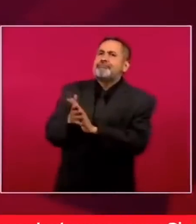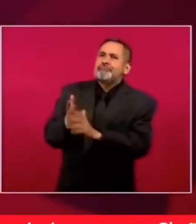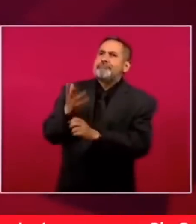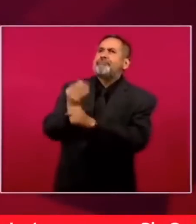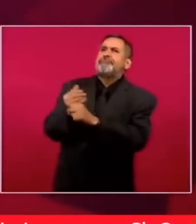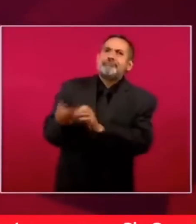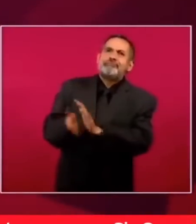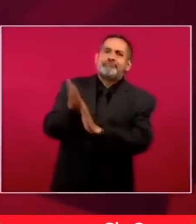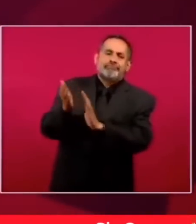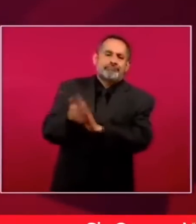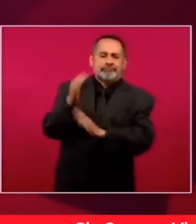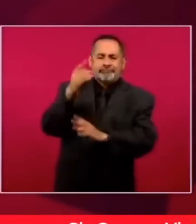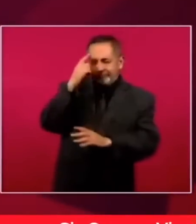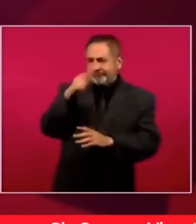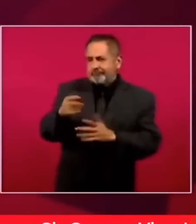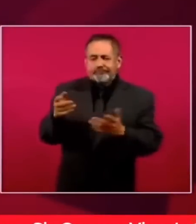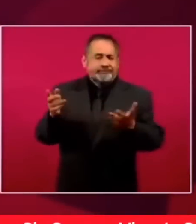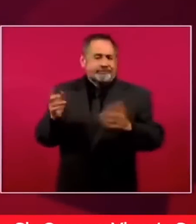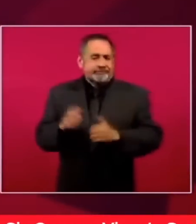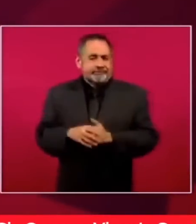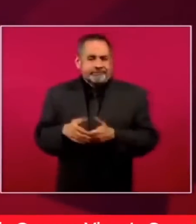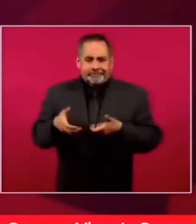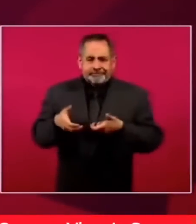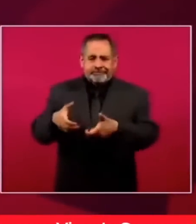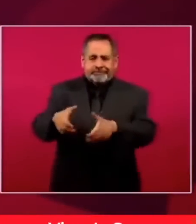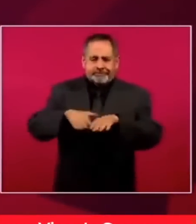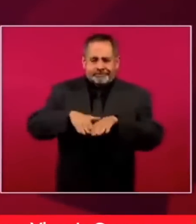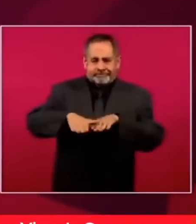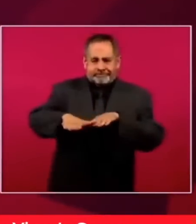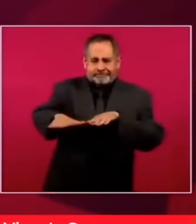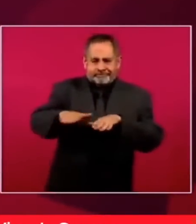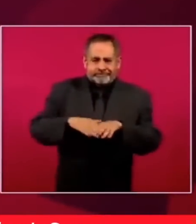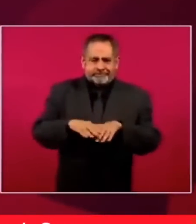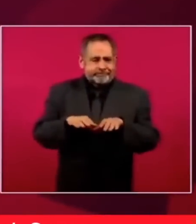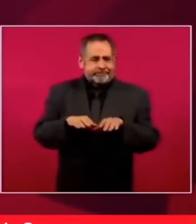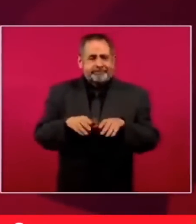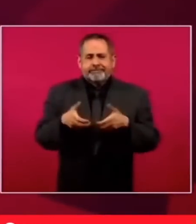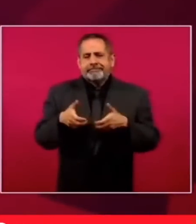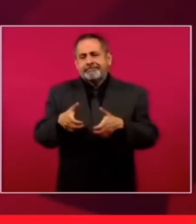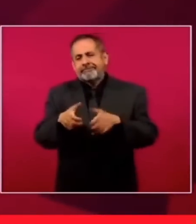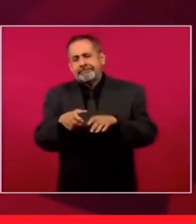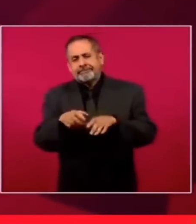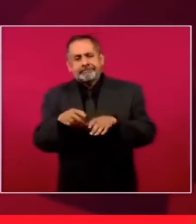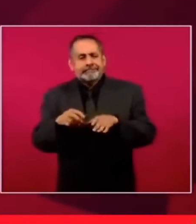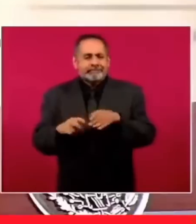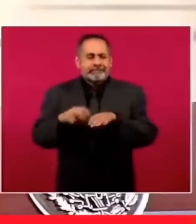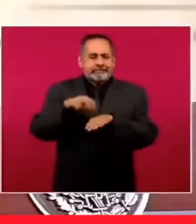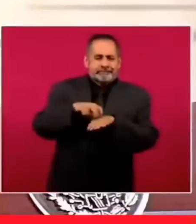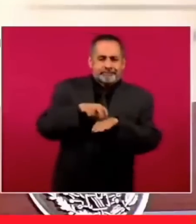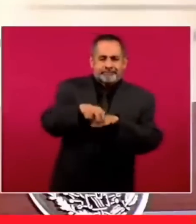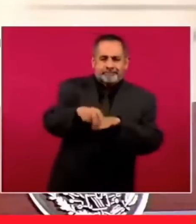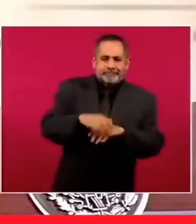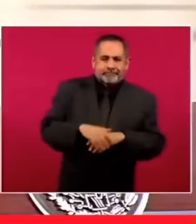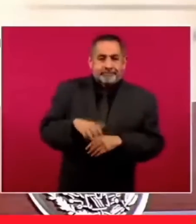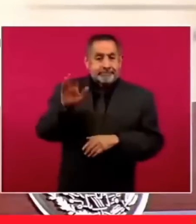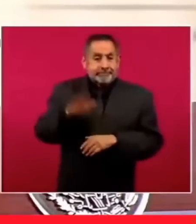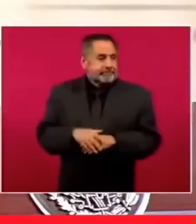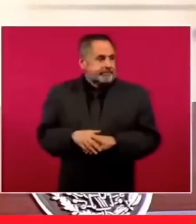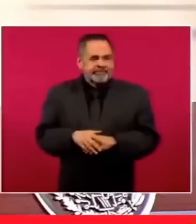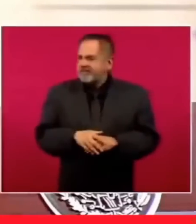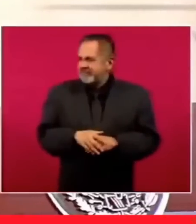de calles, banquetas. A veces destruían las